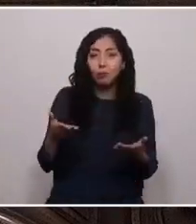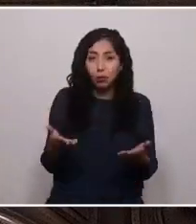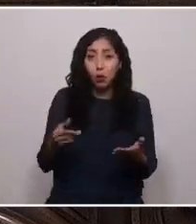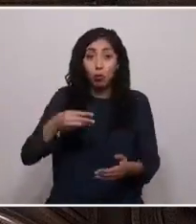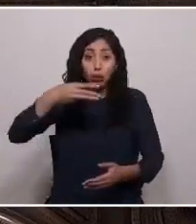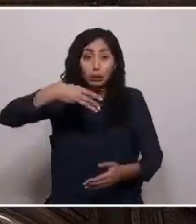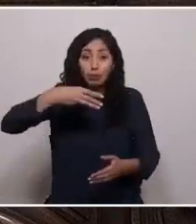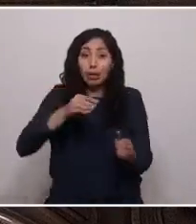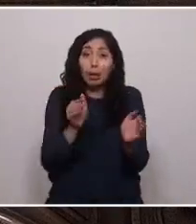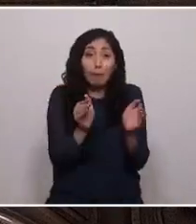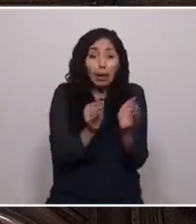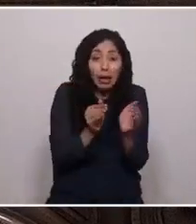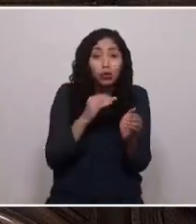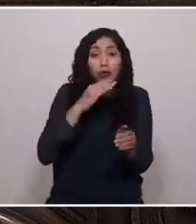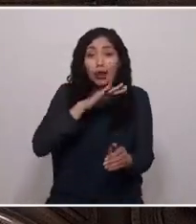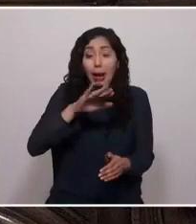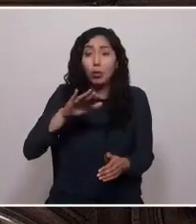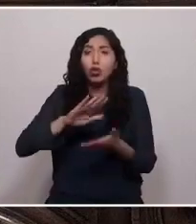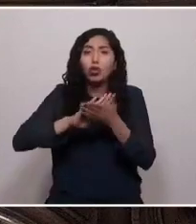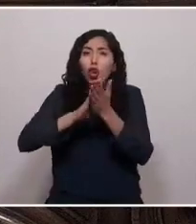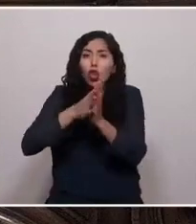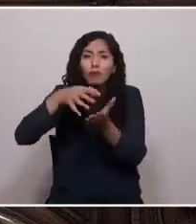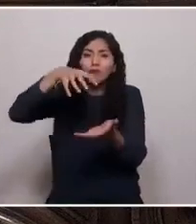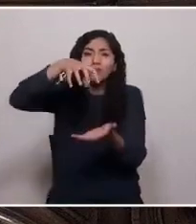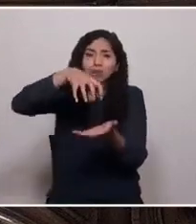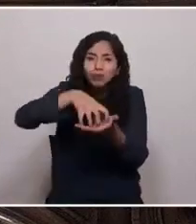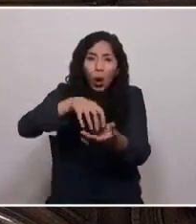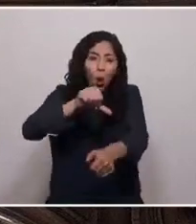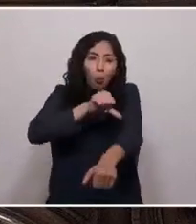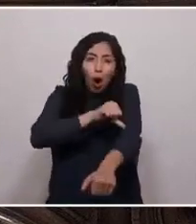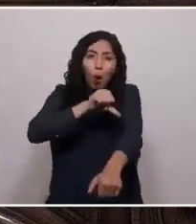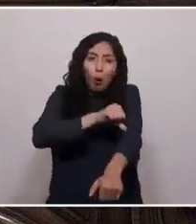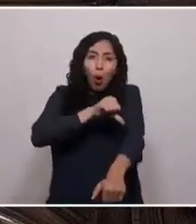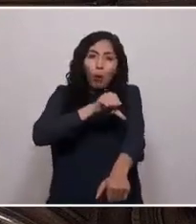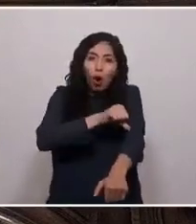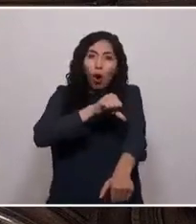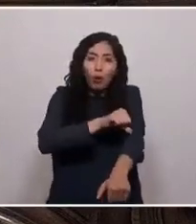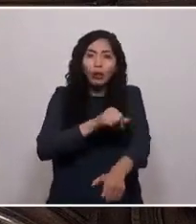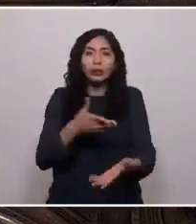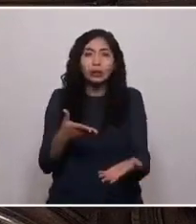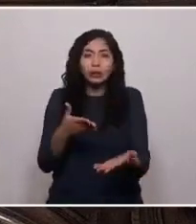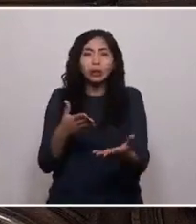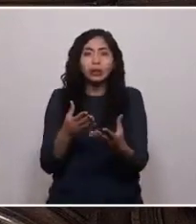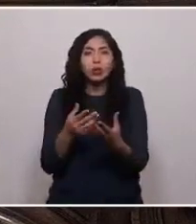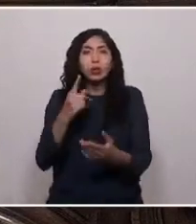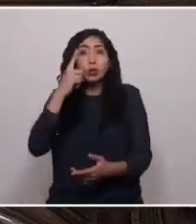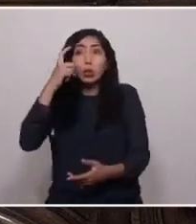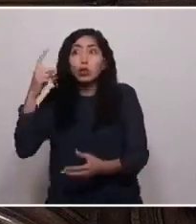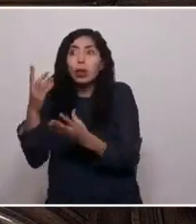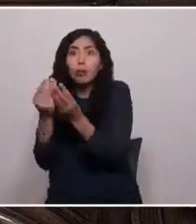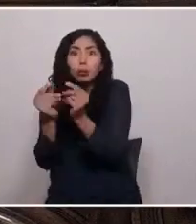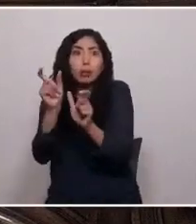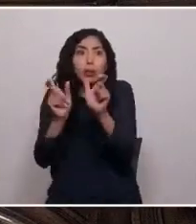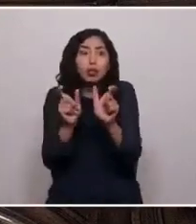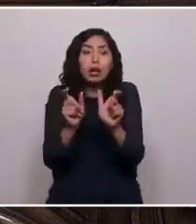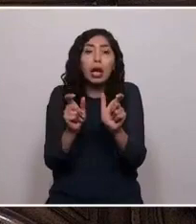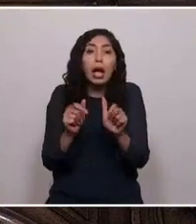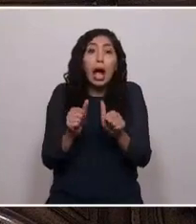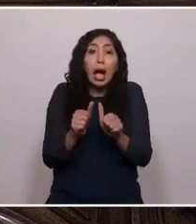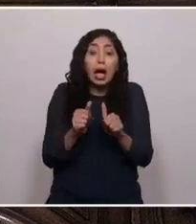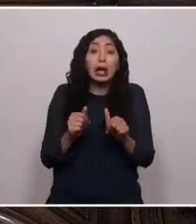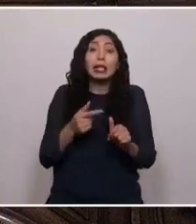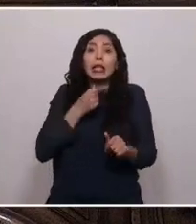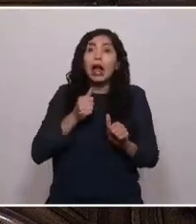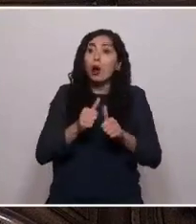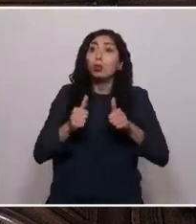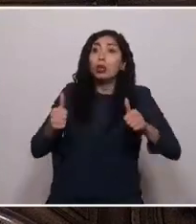pequeños, donde el centralismo ahoga los sueños de miles que esperan que sus autoridades mejoren sus condiciones